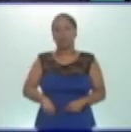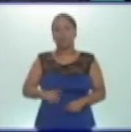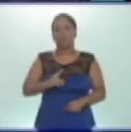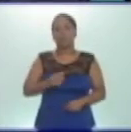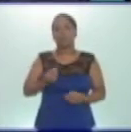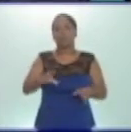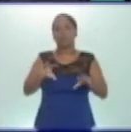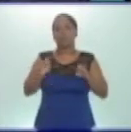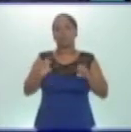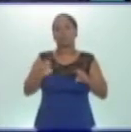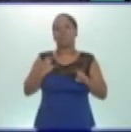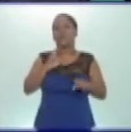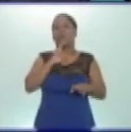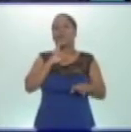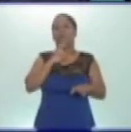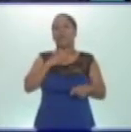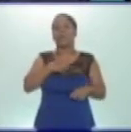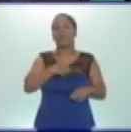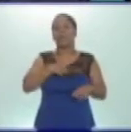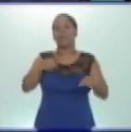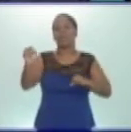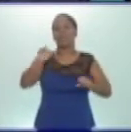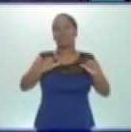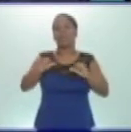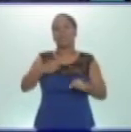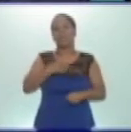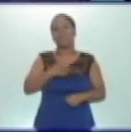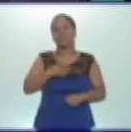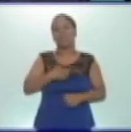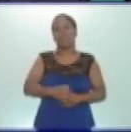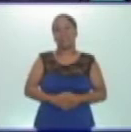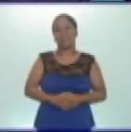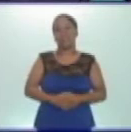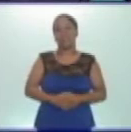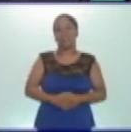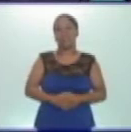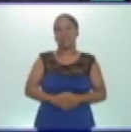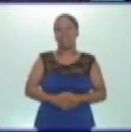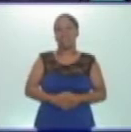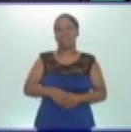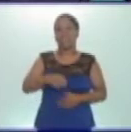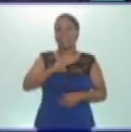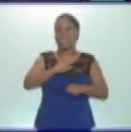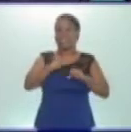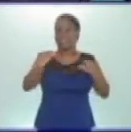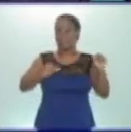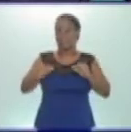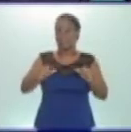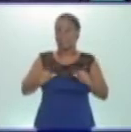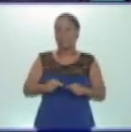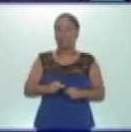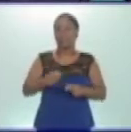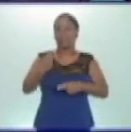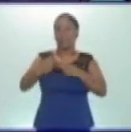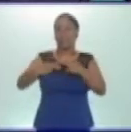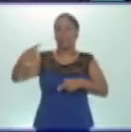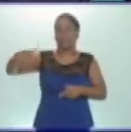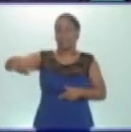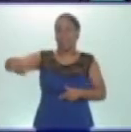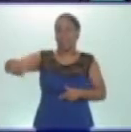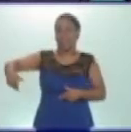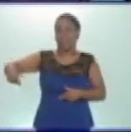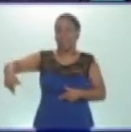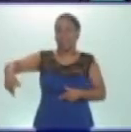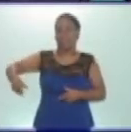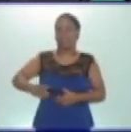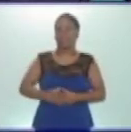que estas sustancias contienen. Estas sustancias forman las heces fecales, o lo que es lo mismo,